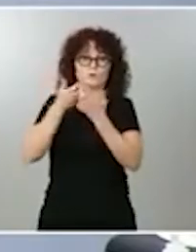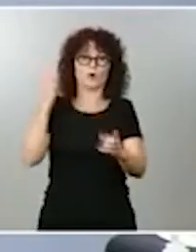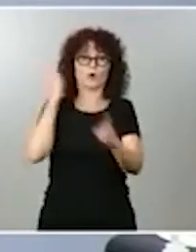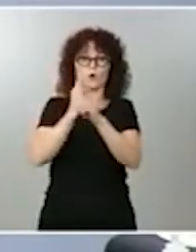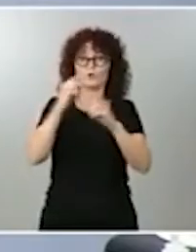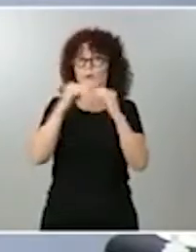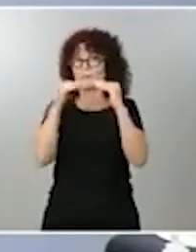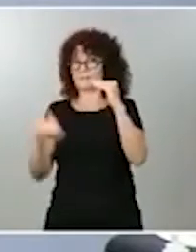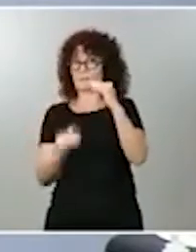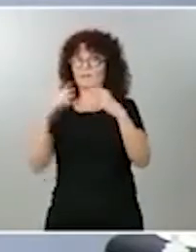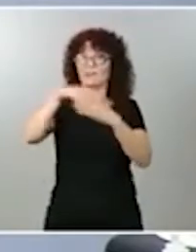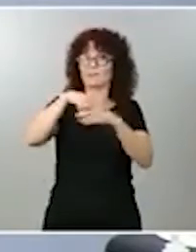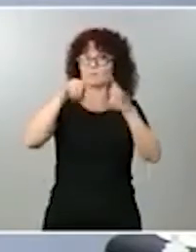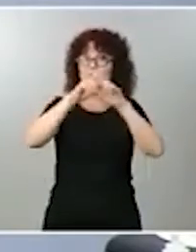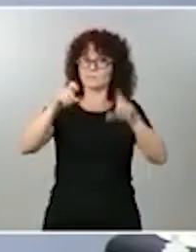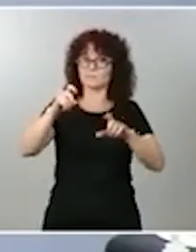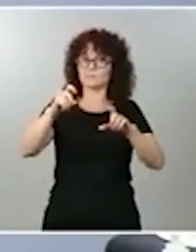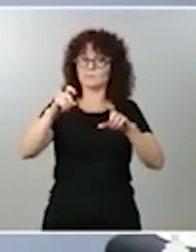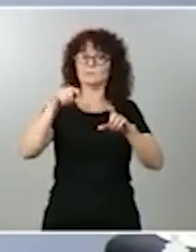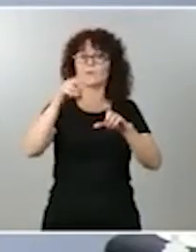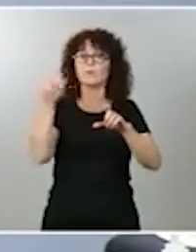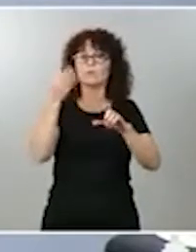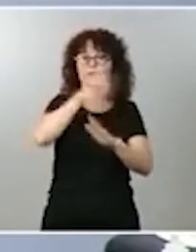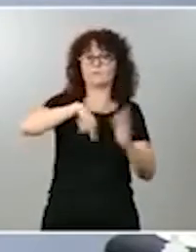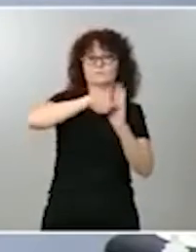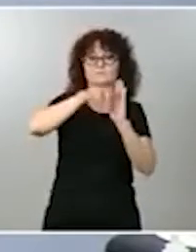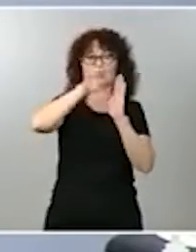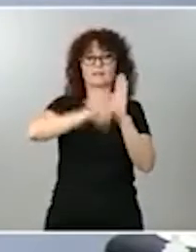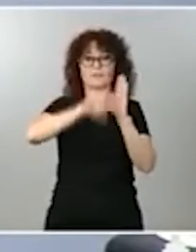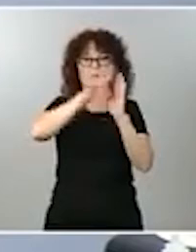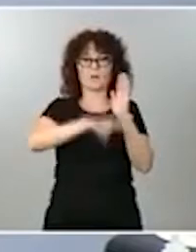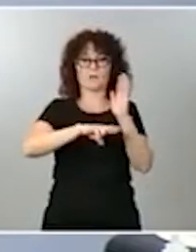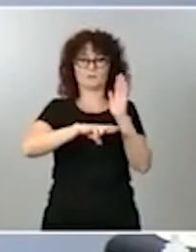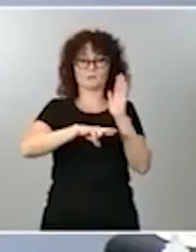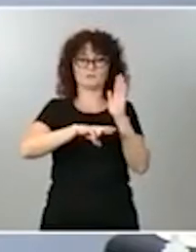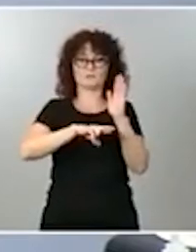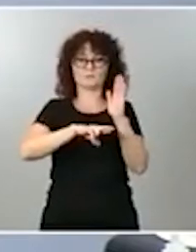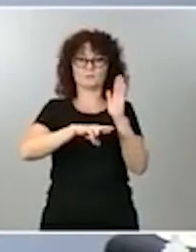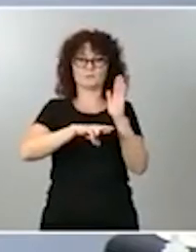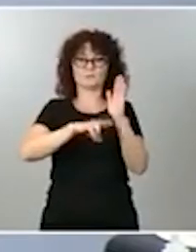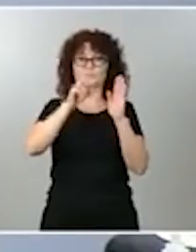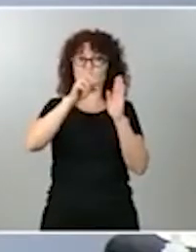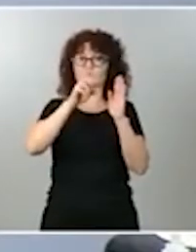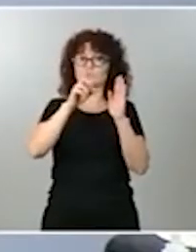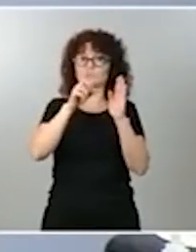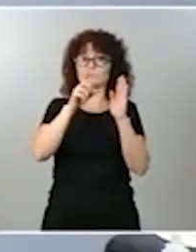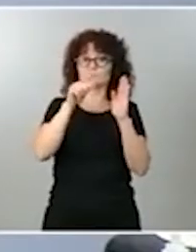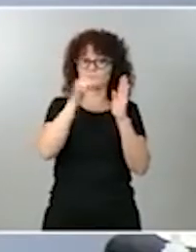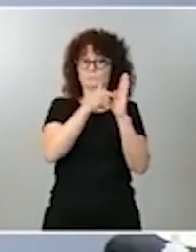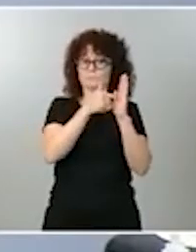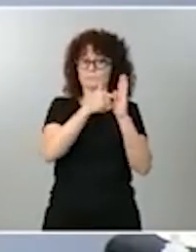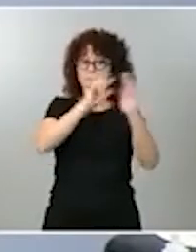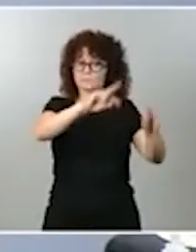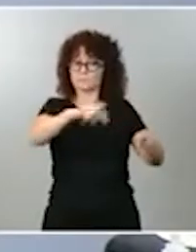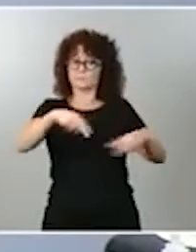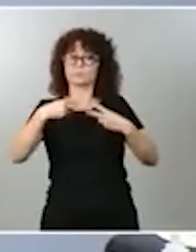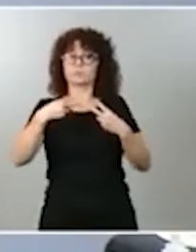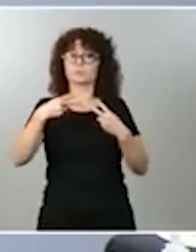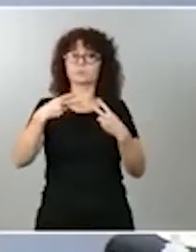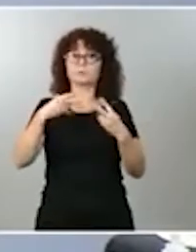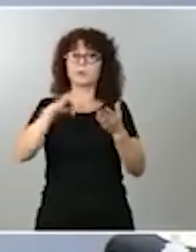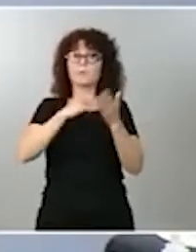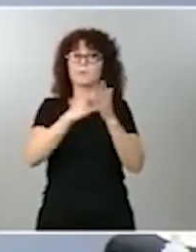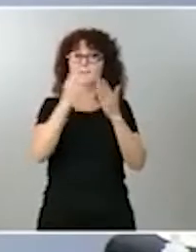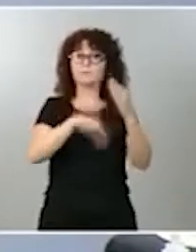eficaz, vienen regulados en este reglamento, de forma que nos permita convertir los planes de igualdad en